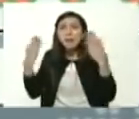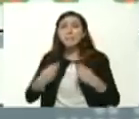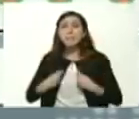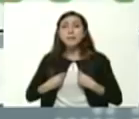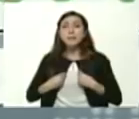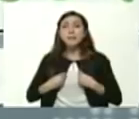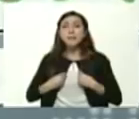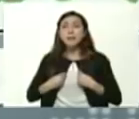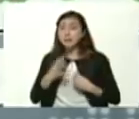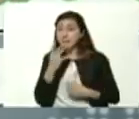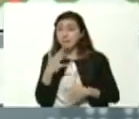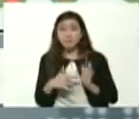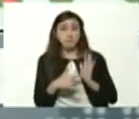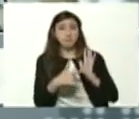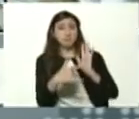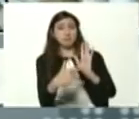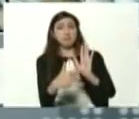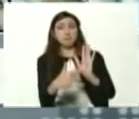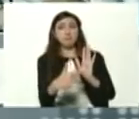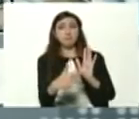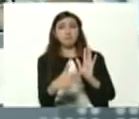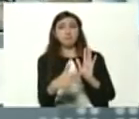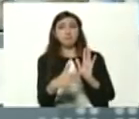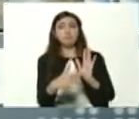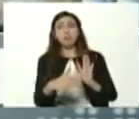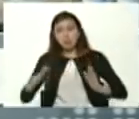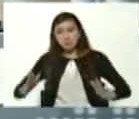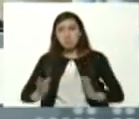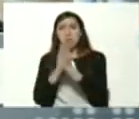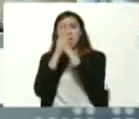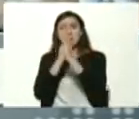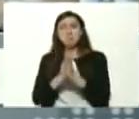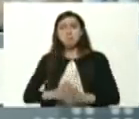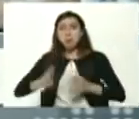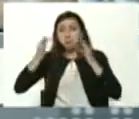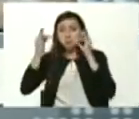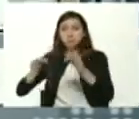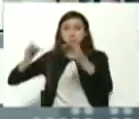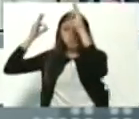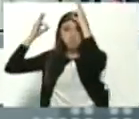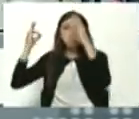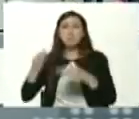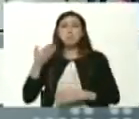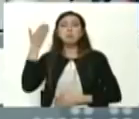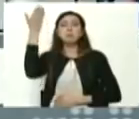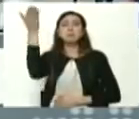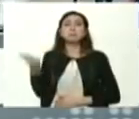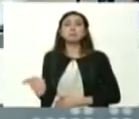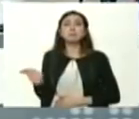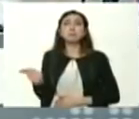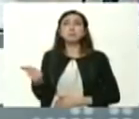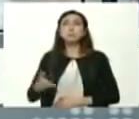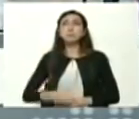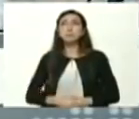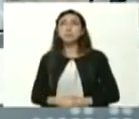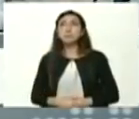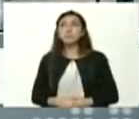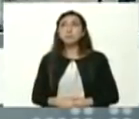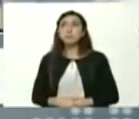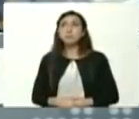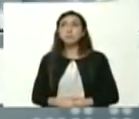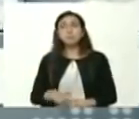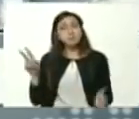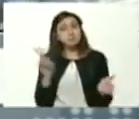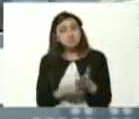ahí tenemos el gran ejemplo de nuestro santo San José Gregorio Hernández de verdad